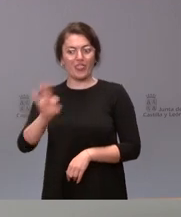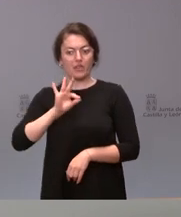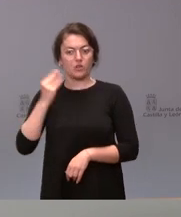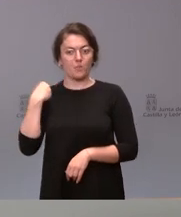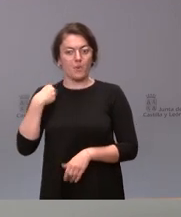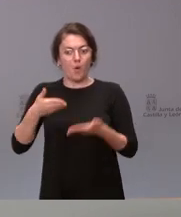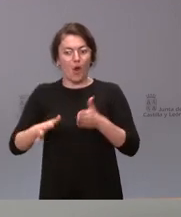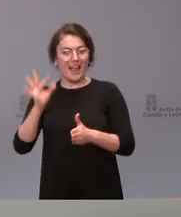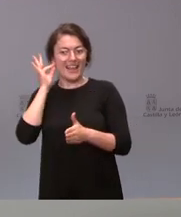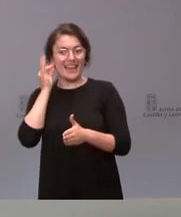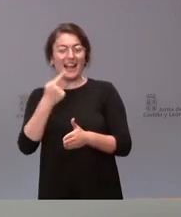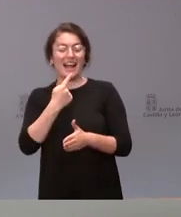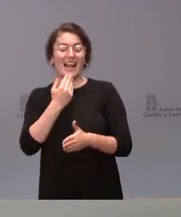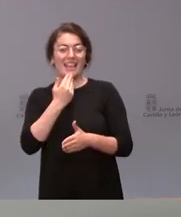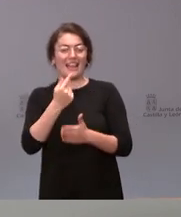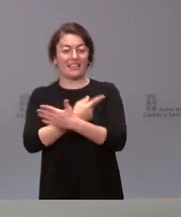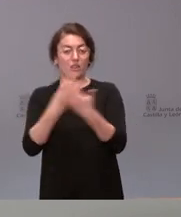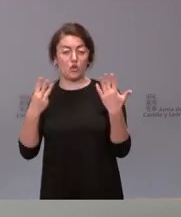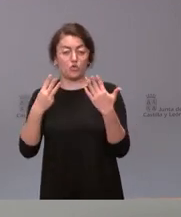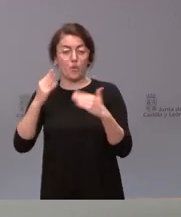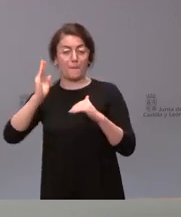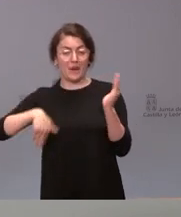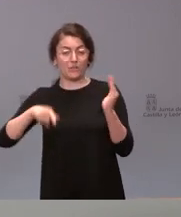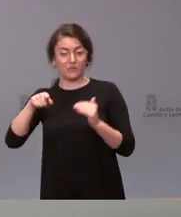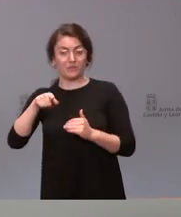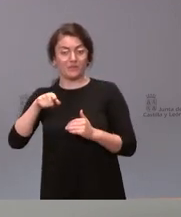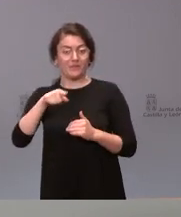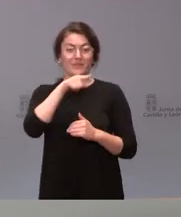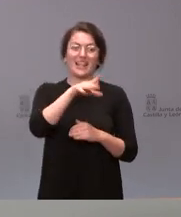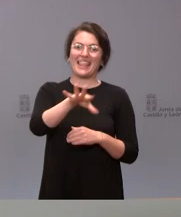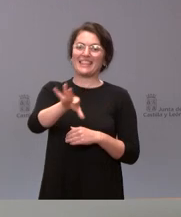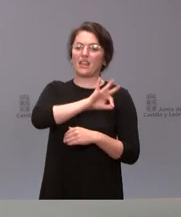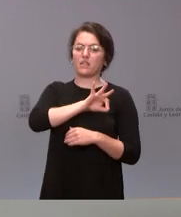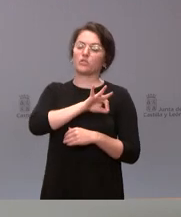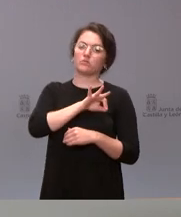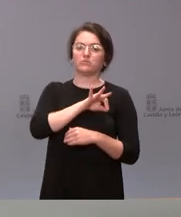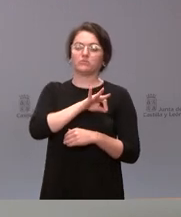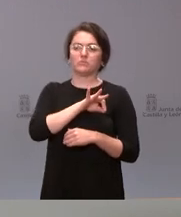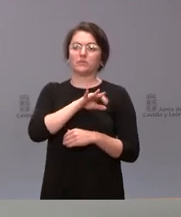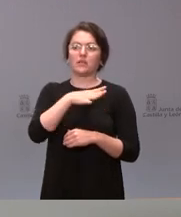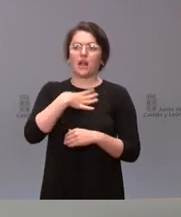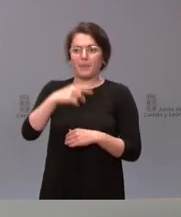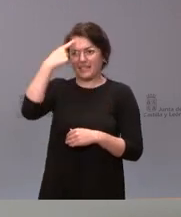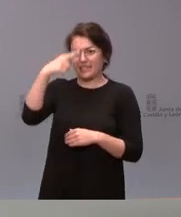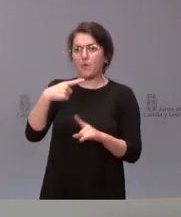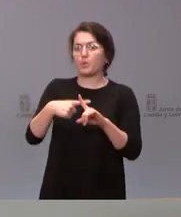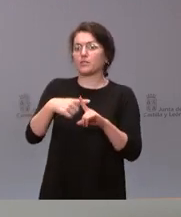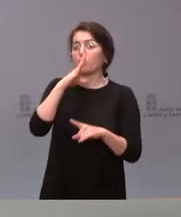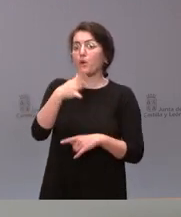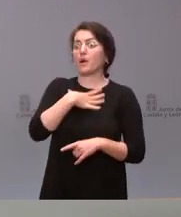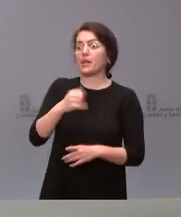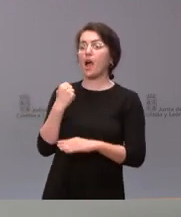toma su hija a menor de edad. Porque puede ser útil que la puedan apoyar, que puedan estar a su lado